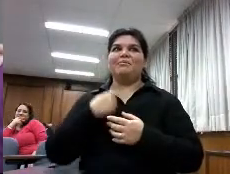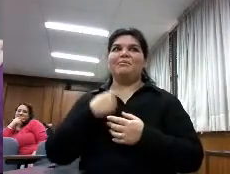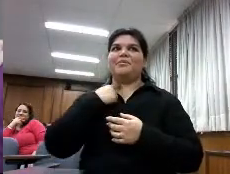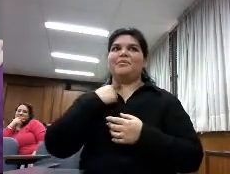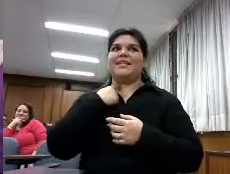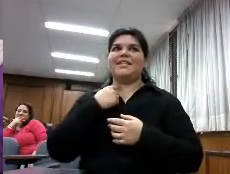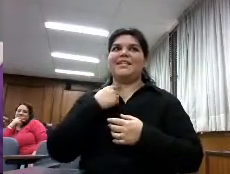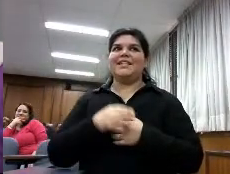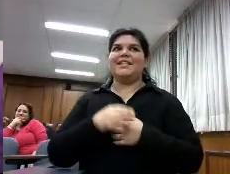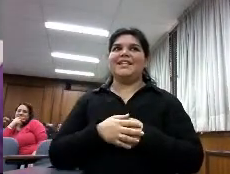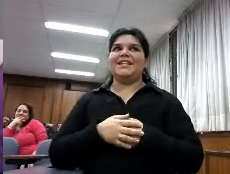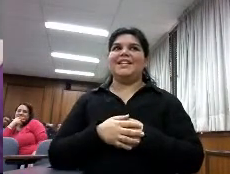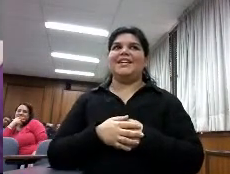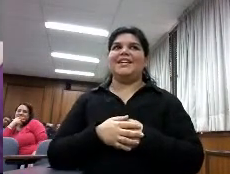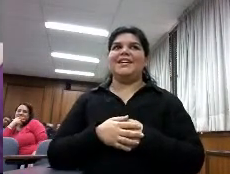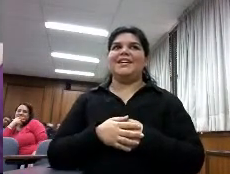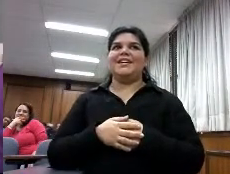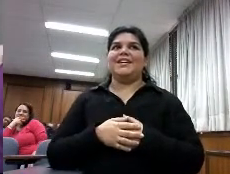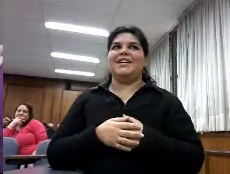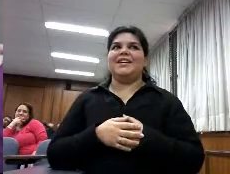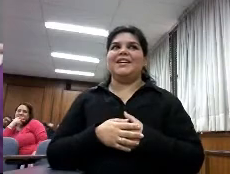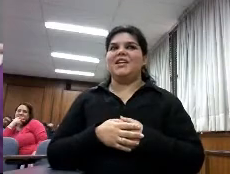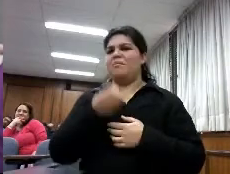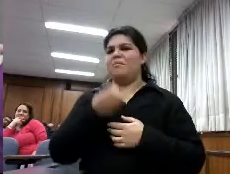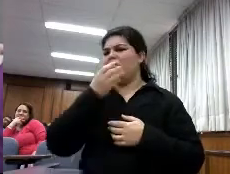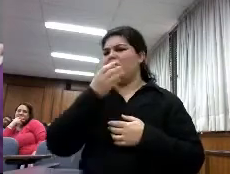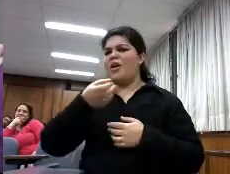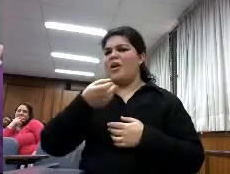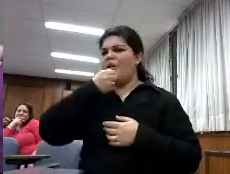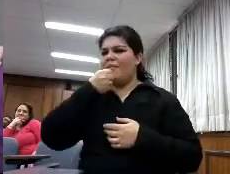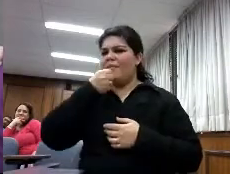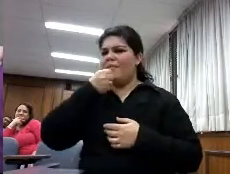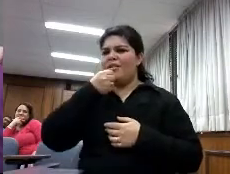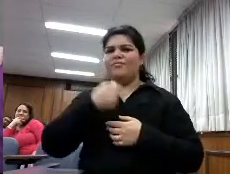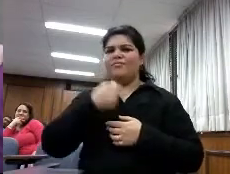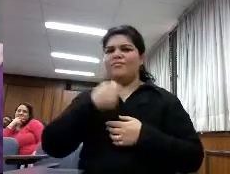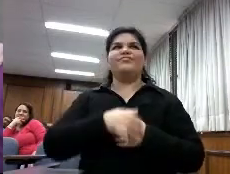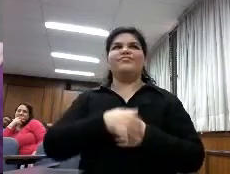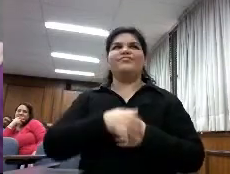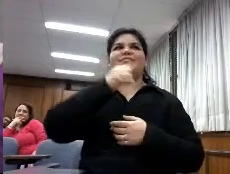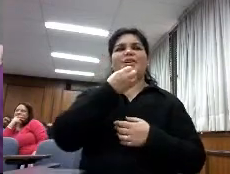golpea yo creo el micrófono sí